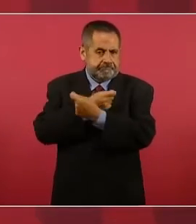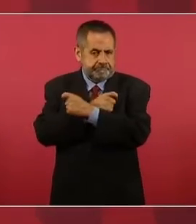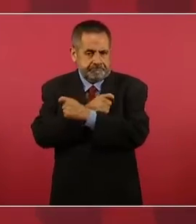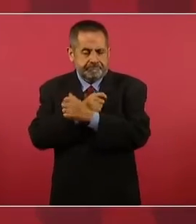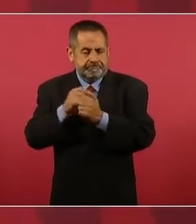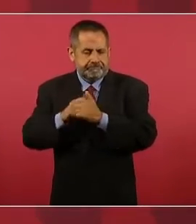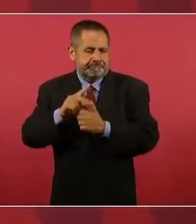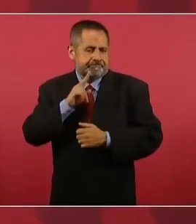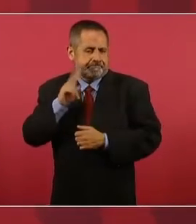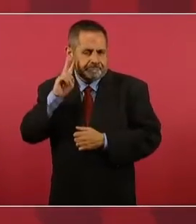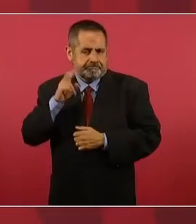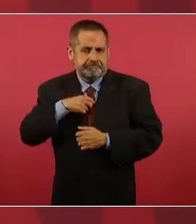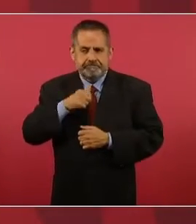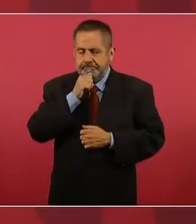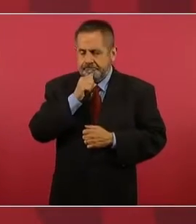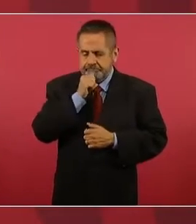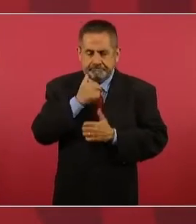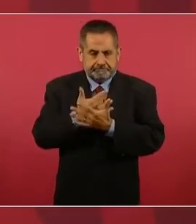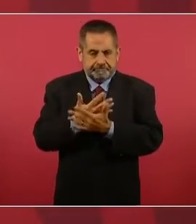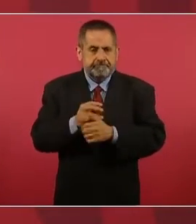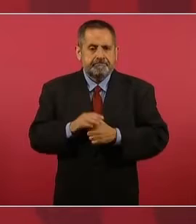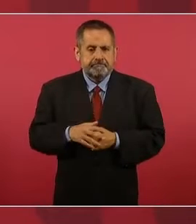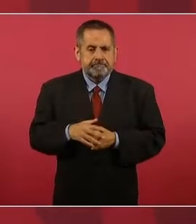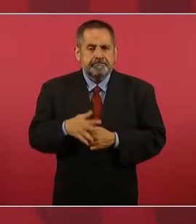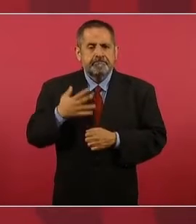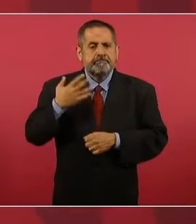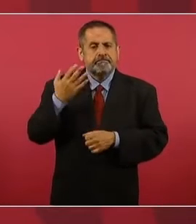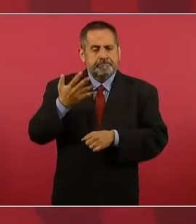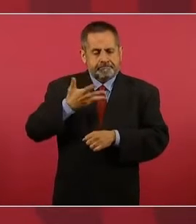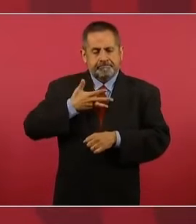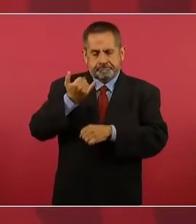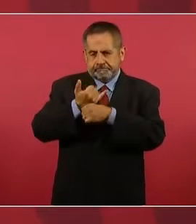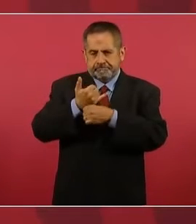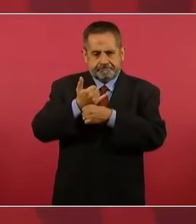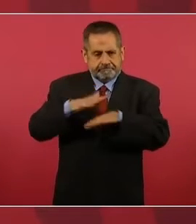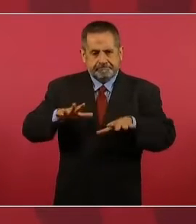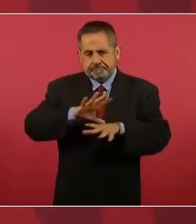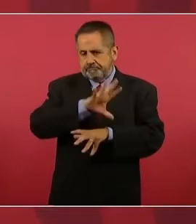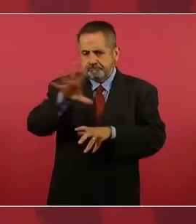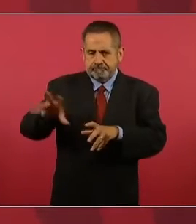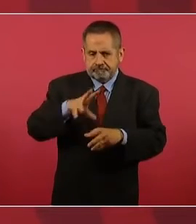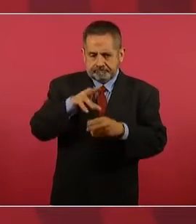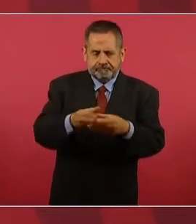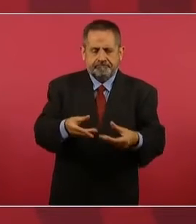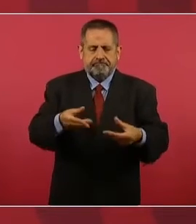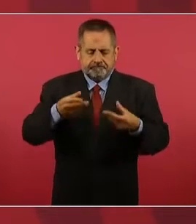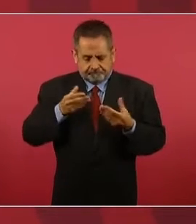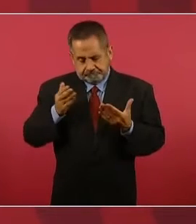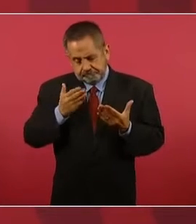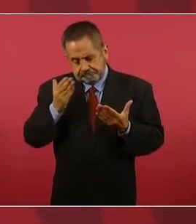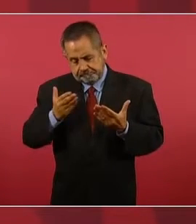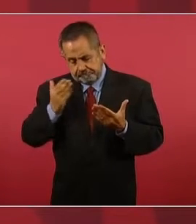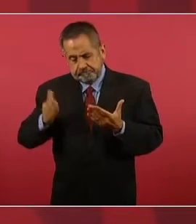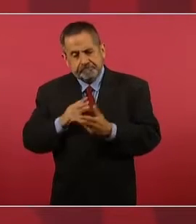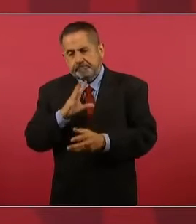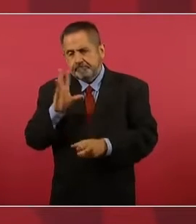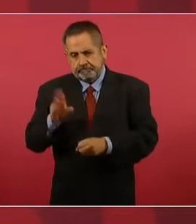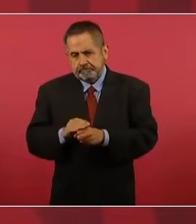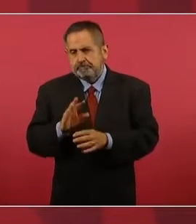sí tengo toda la información de parte de ellos